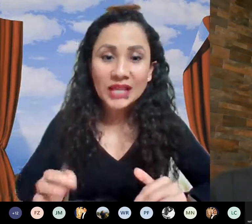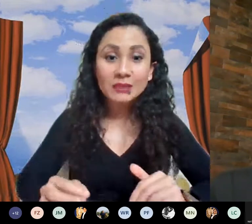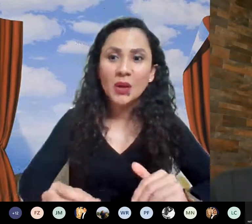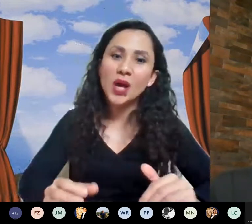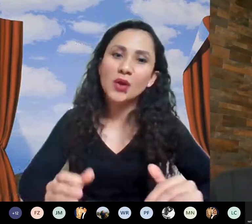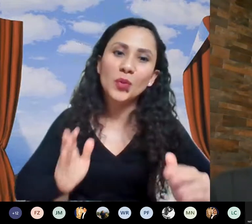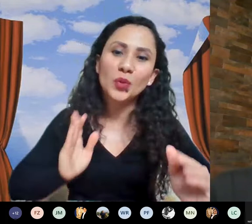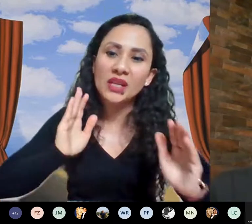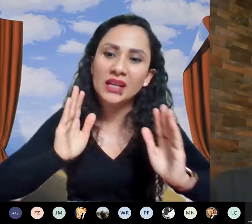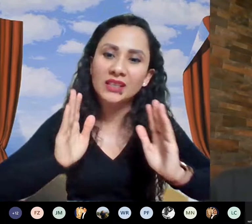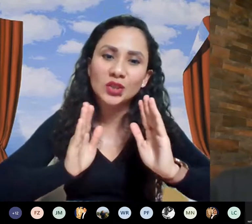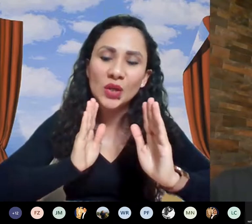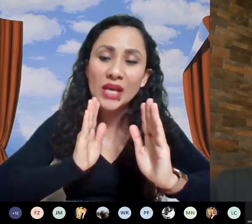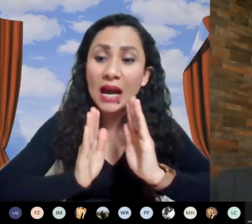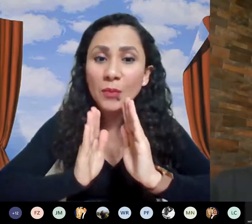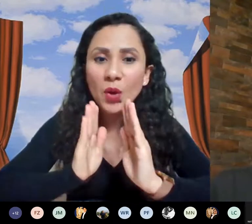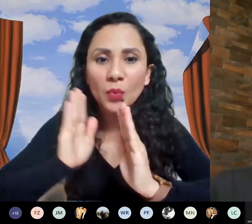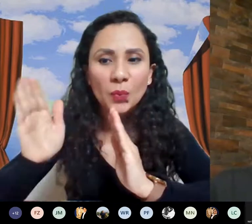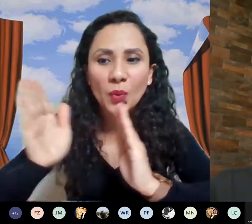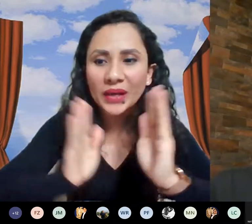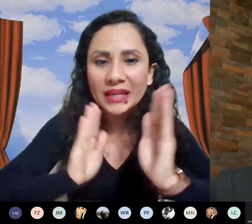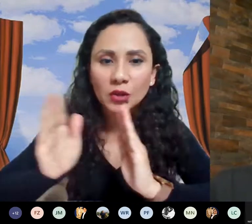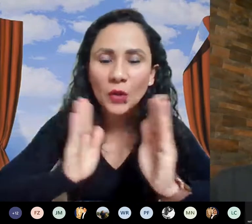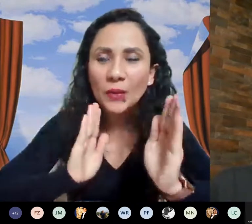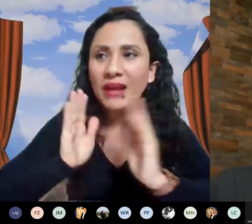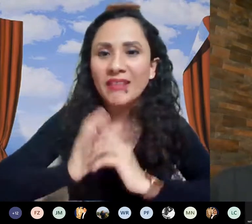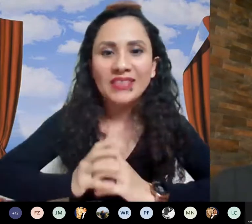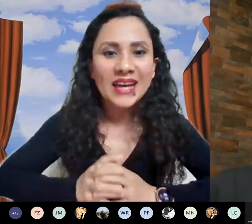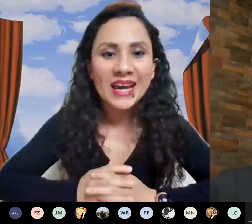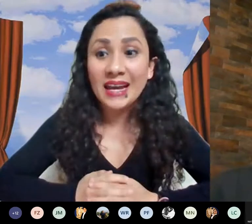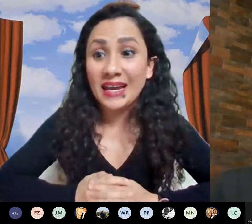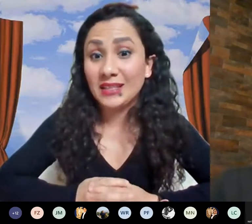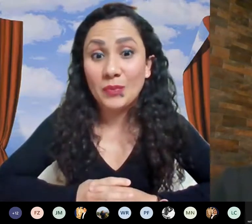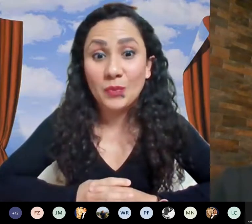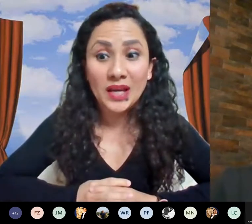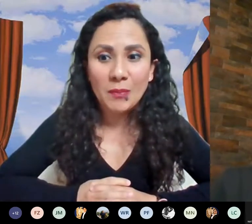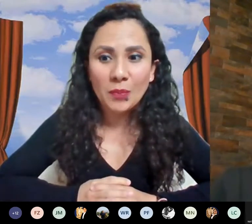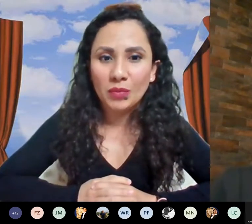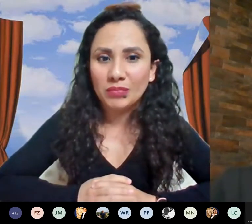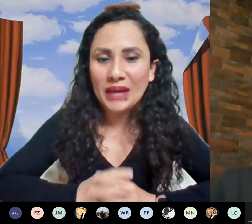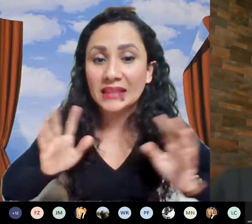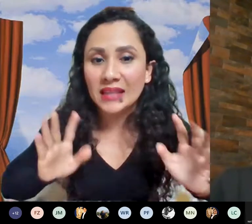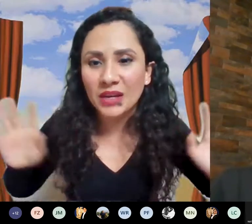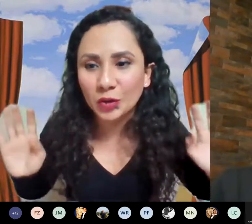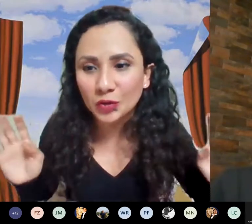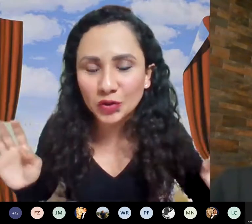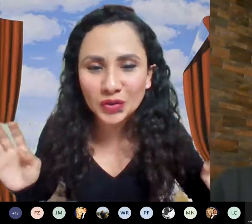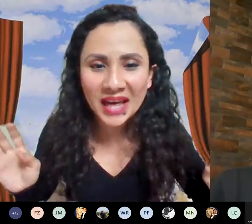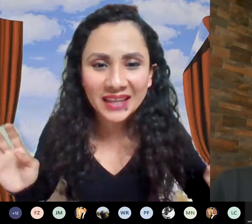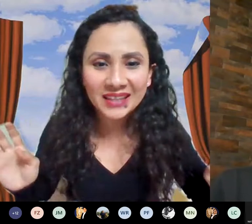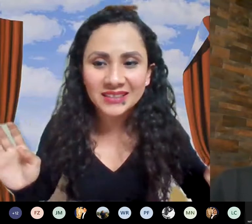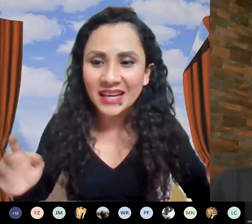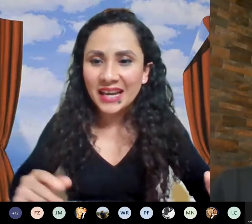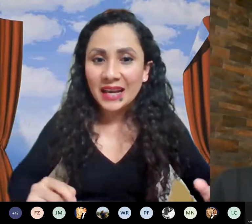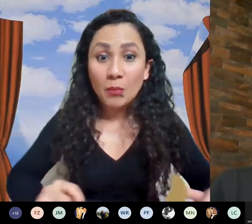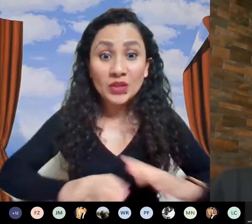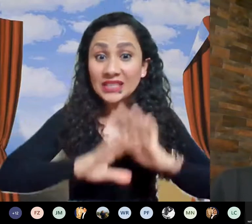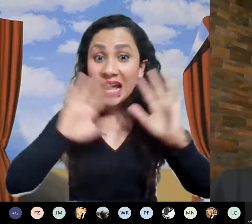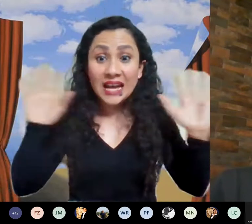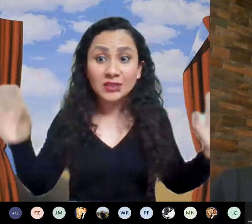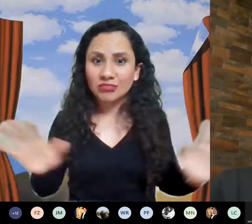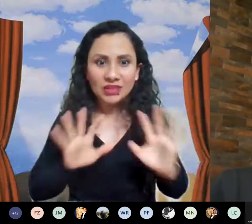ciudades ocho ciudades pero hay un punto en el que si yo ya cambio muy poquito de este por ejemplo veinte a veintiún ciudades